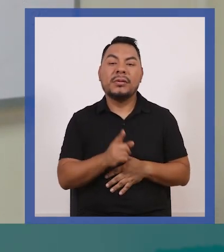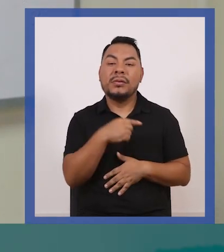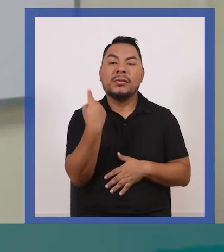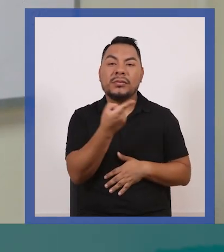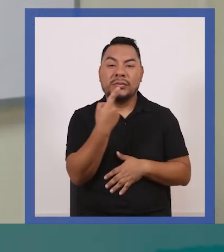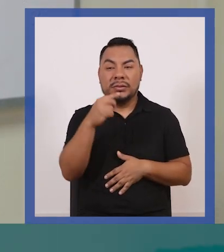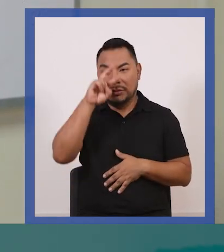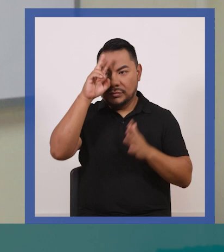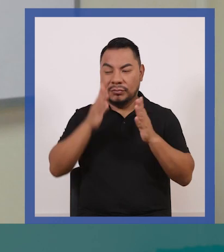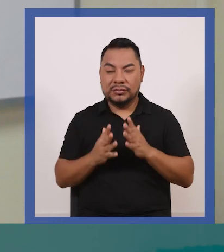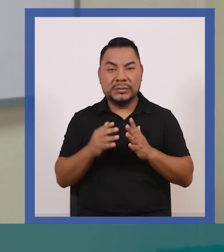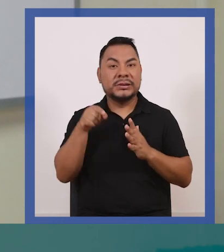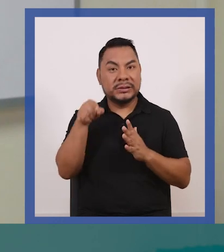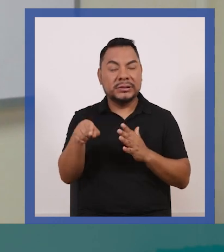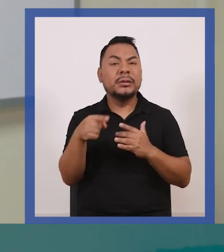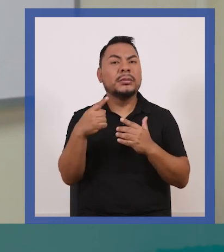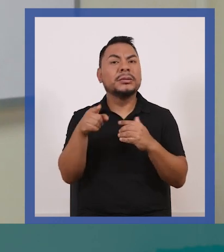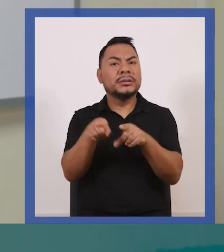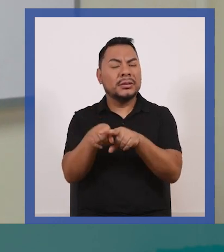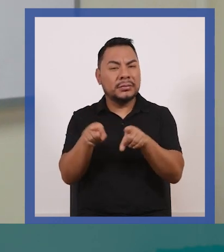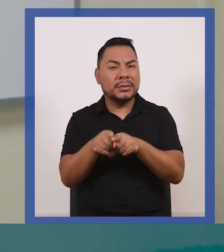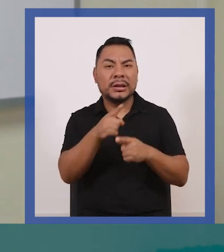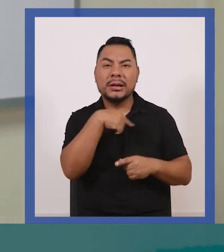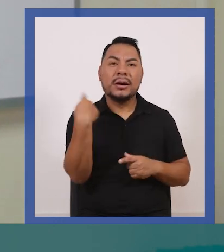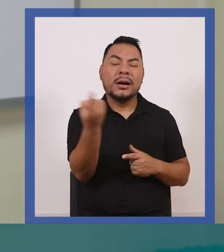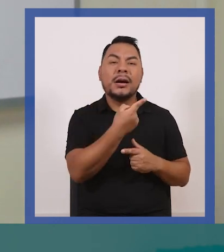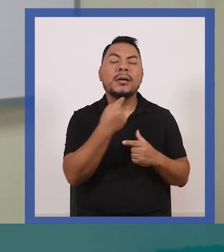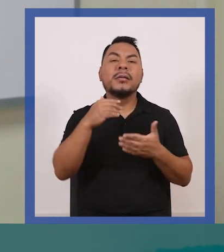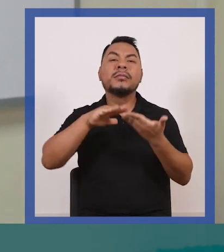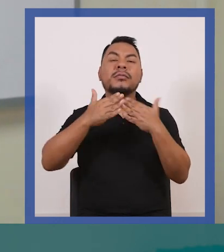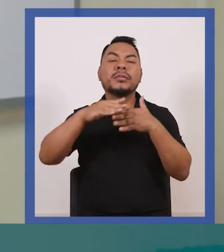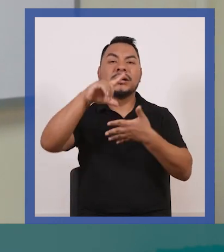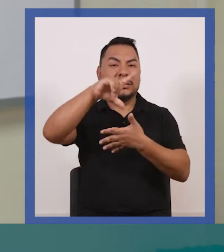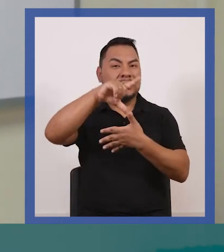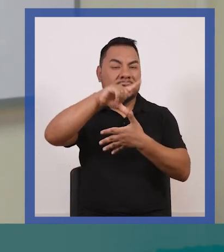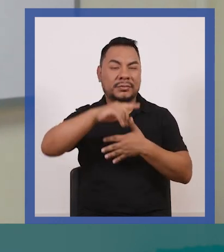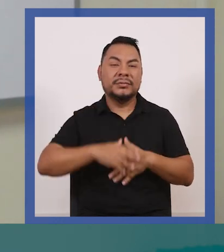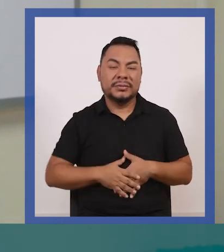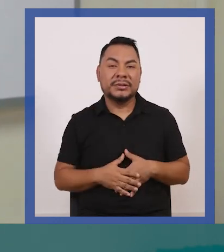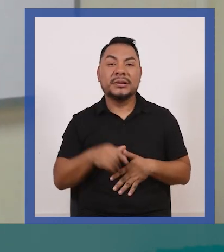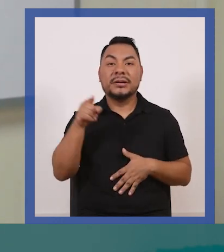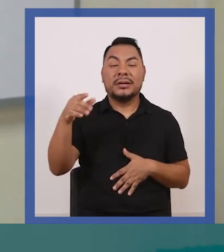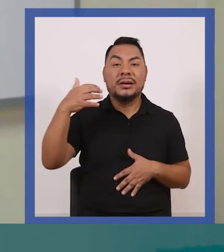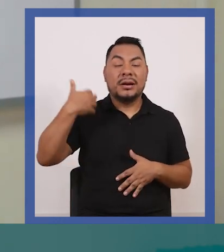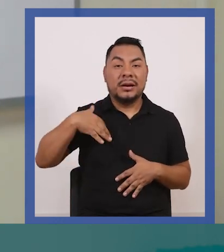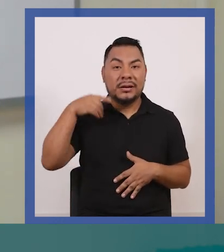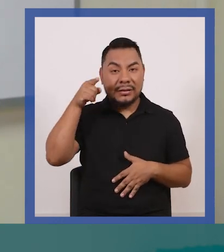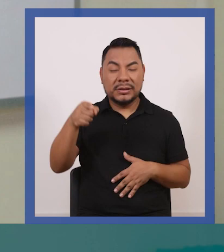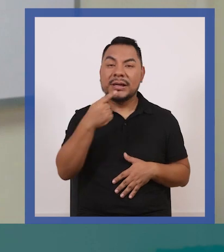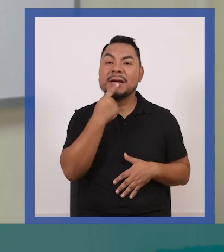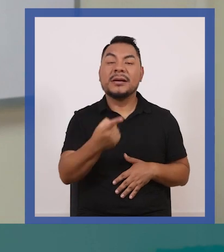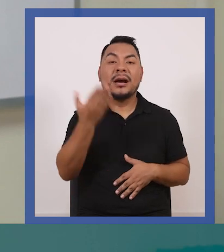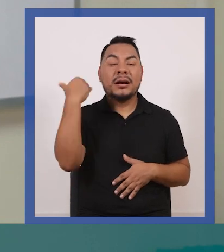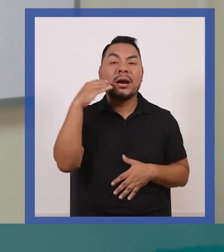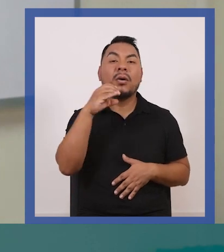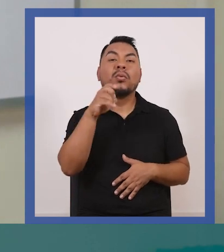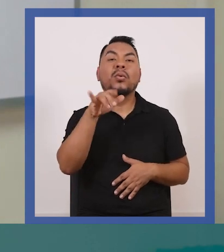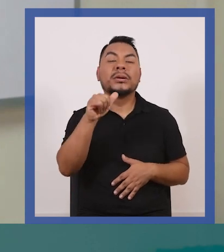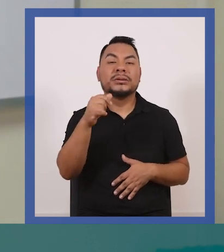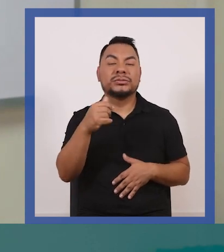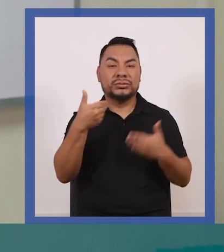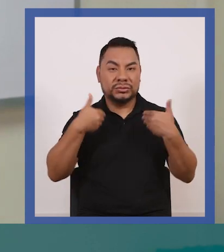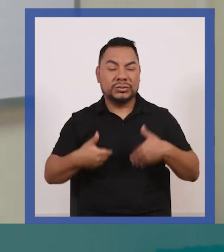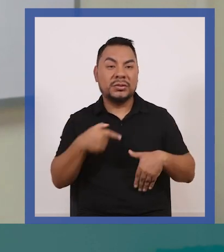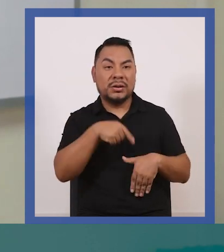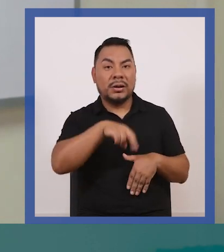solo de los peruanos en sí, sino de, creo, todo el pueblo latinoamericano. En Argentina se decía Coya Soy,